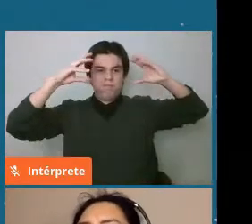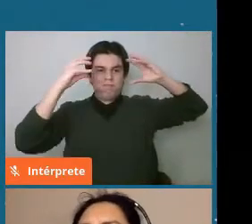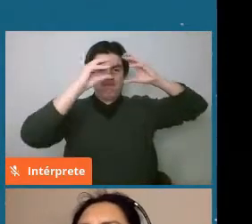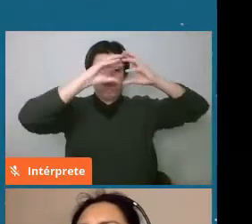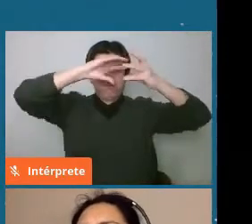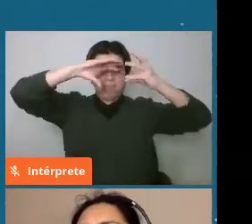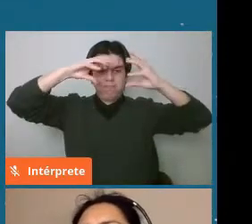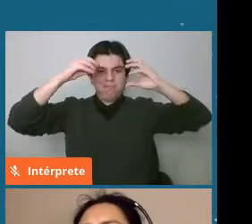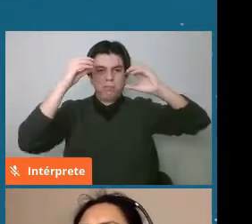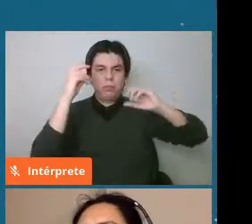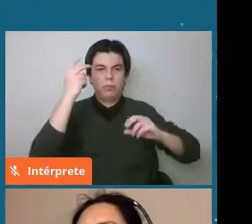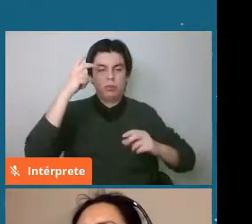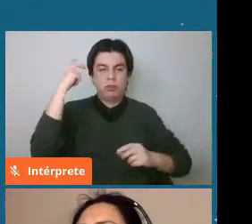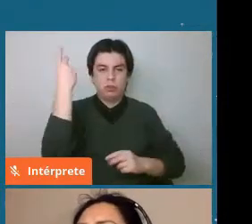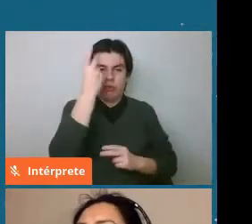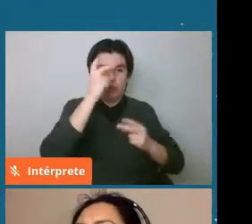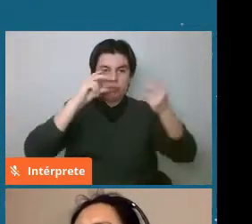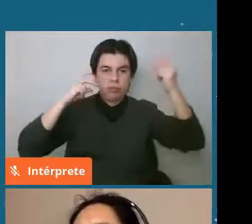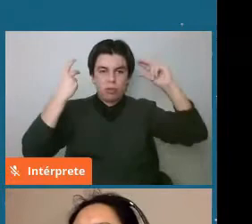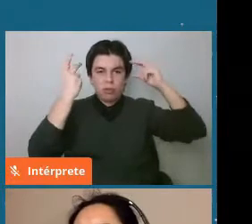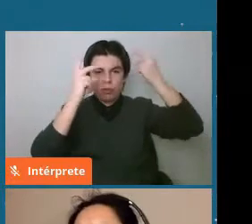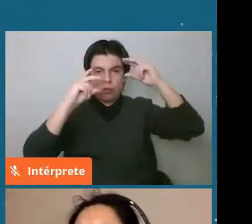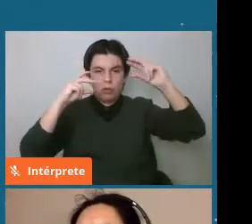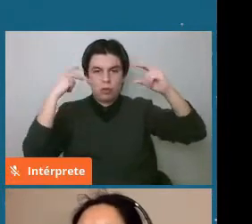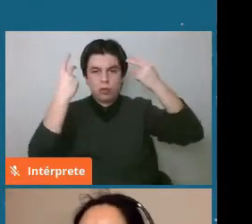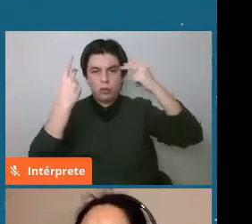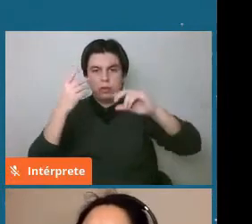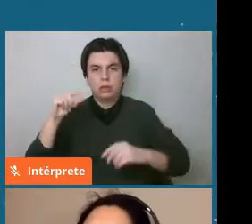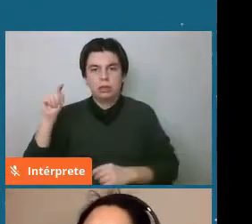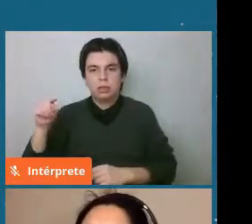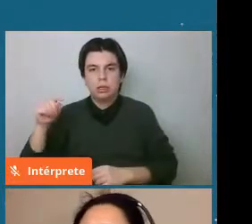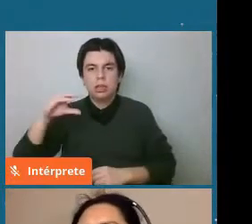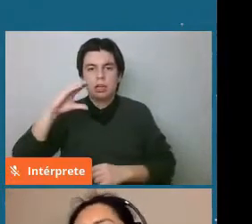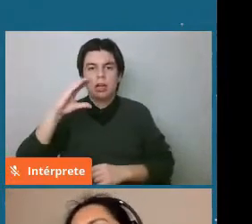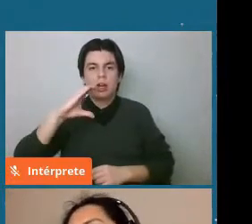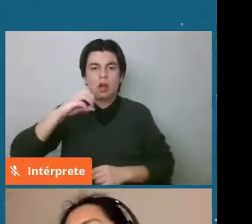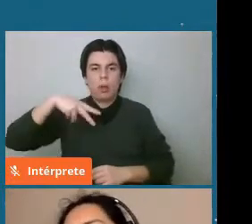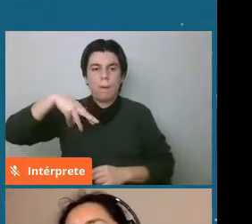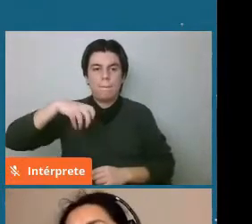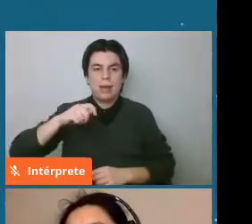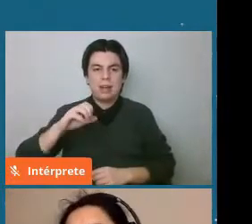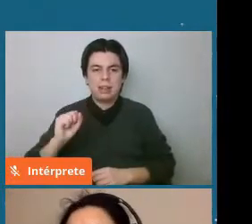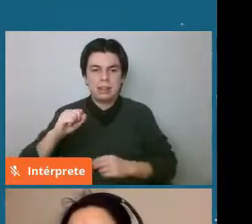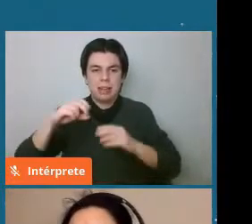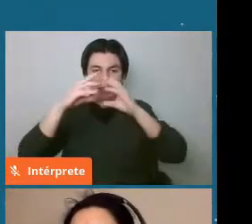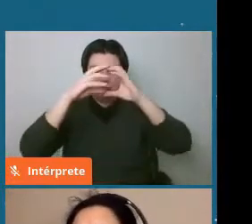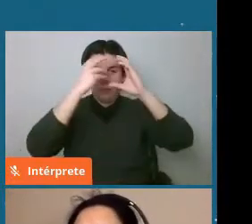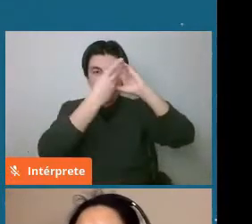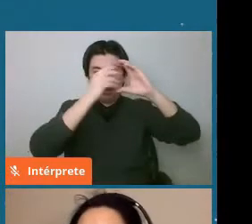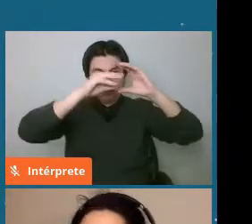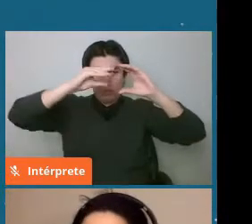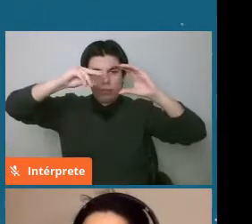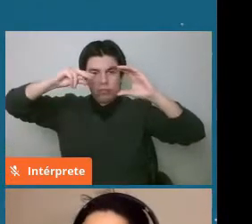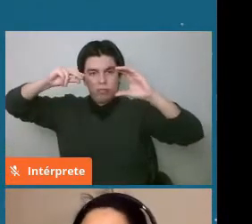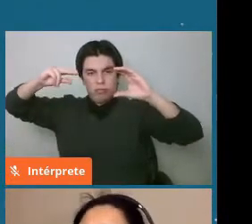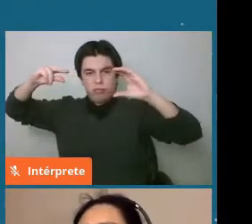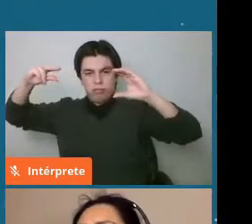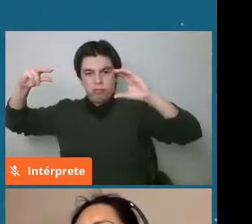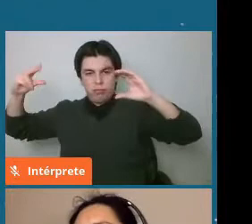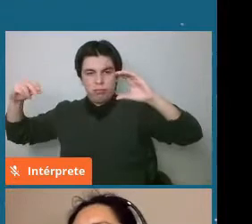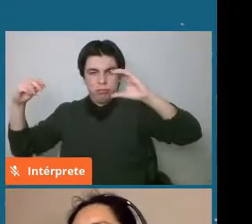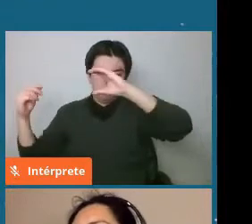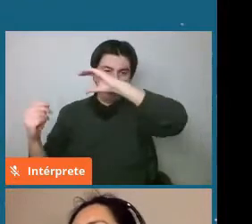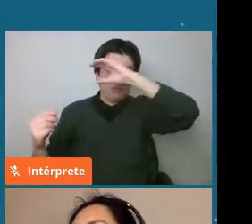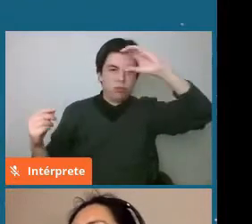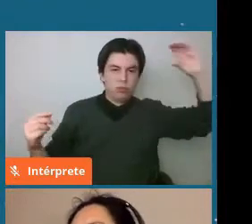asteroides entre la órbita de Júpiter y Marte, cometas que tienen un periodo mucho más grande, que se mueven en el sistema solar a